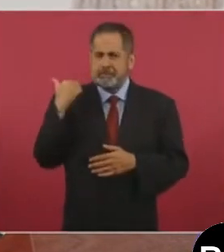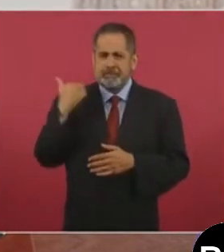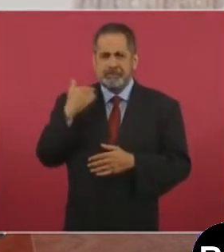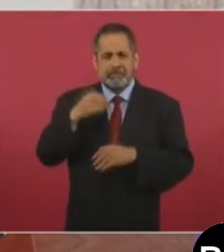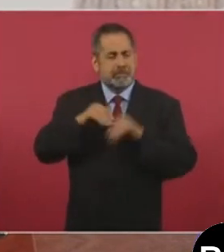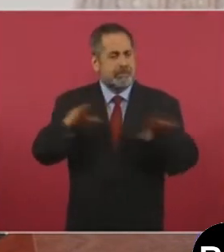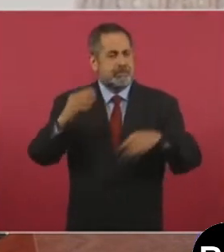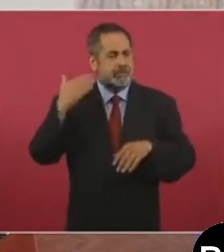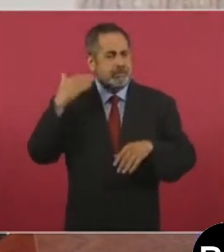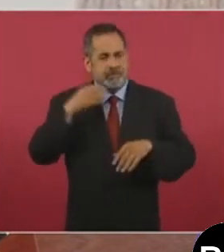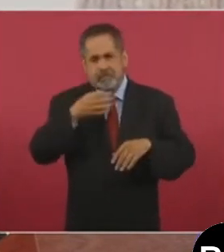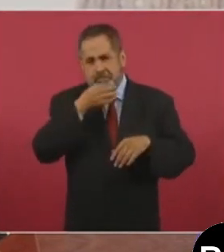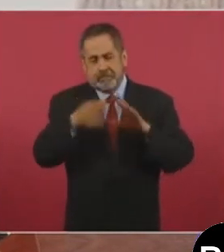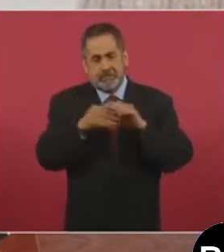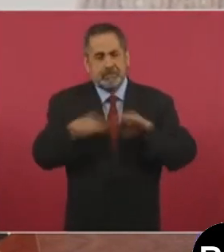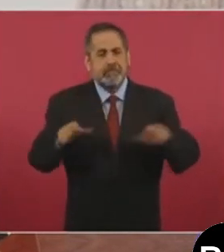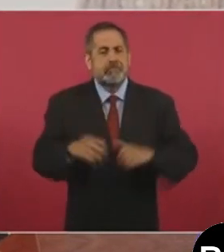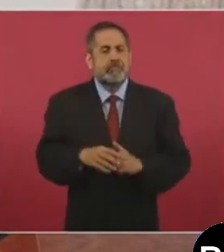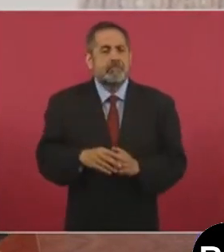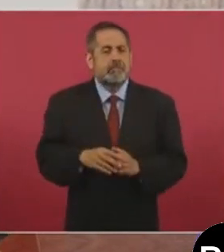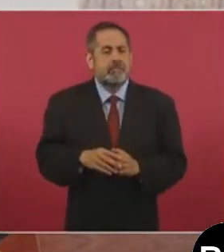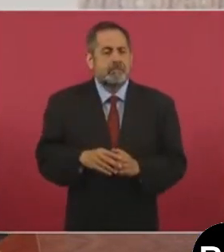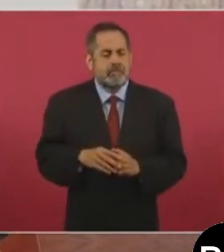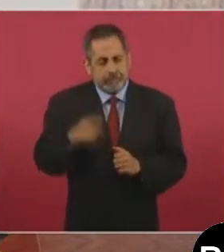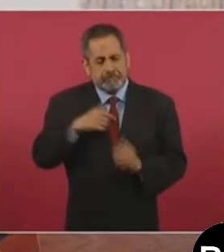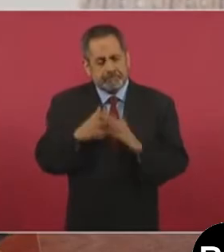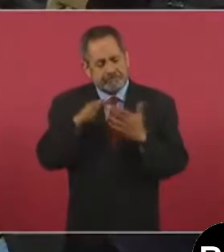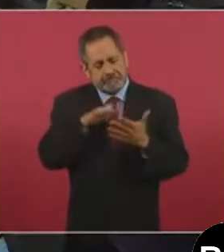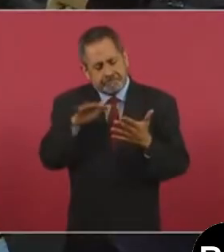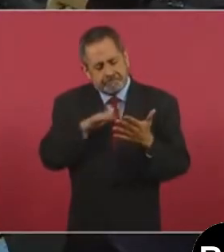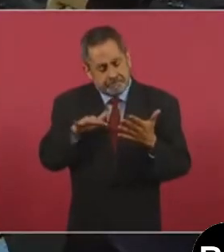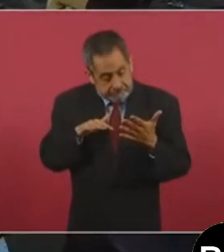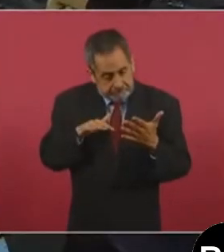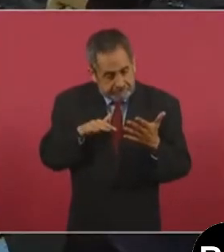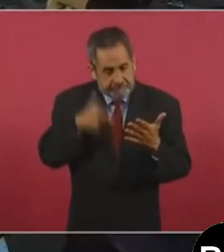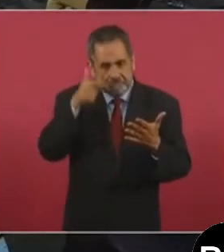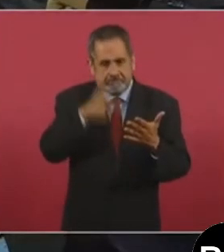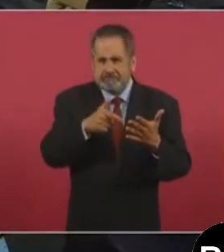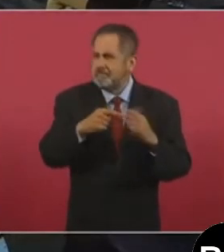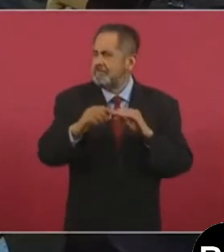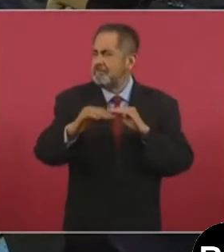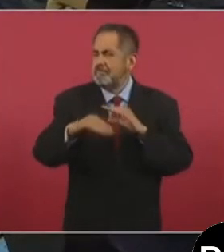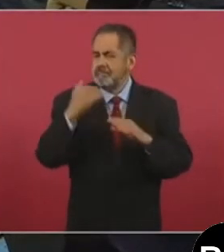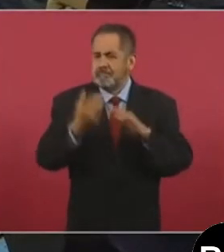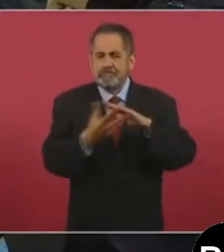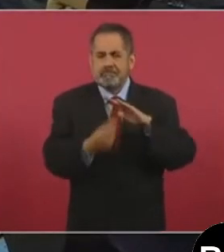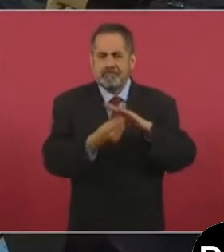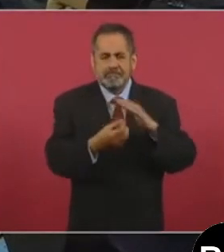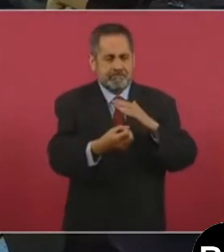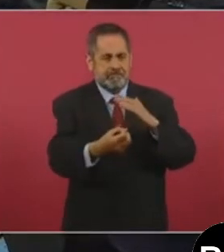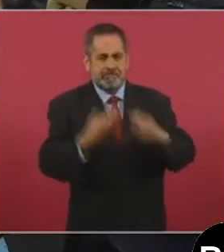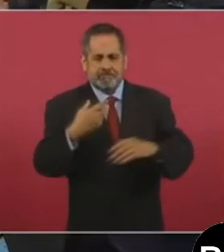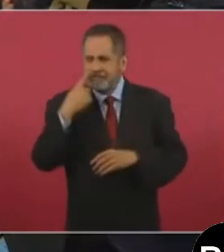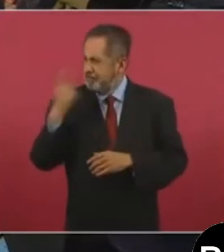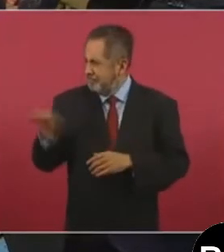leí, me mandaron una copia de un artículo, a